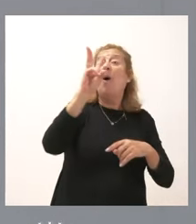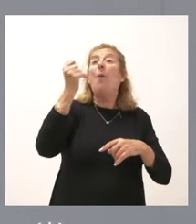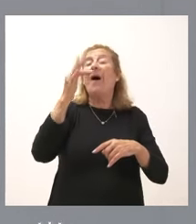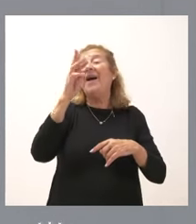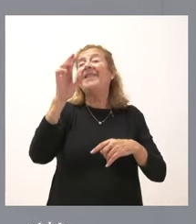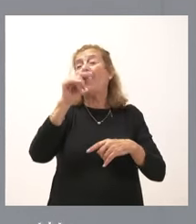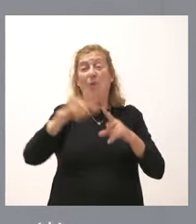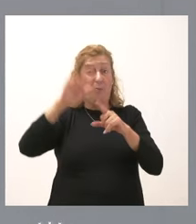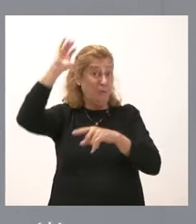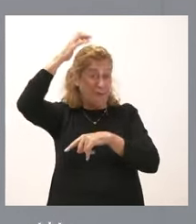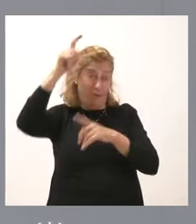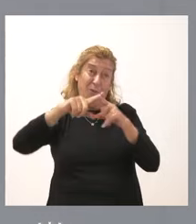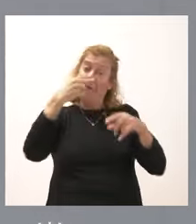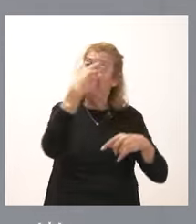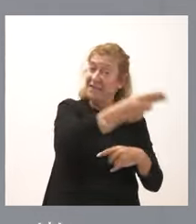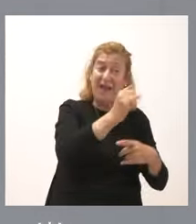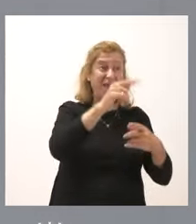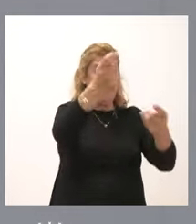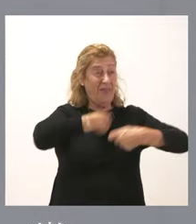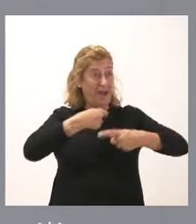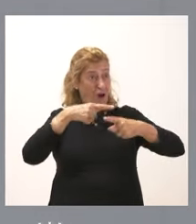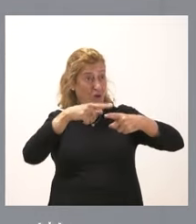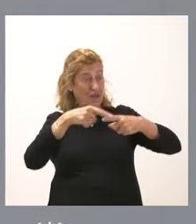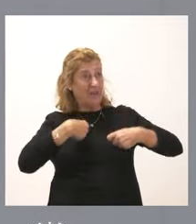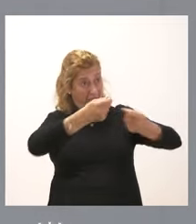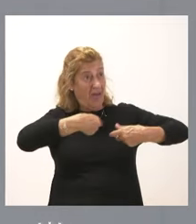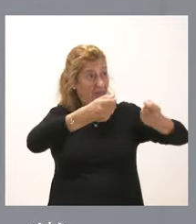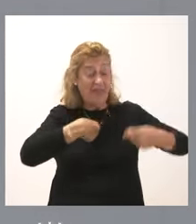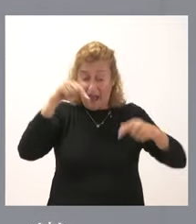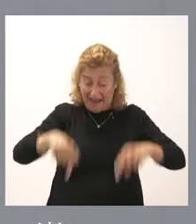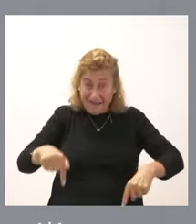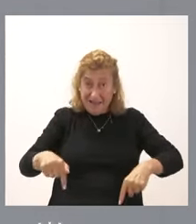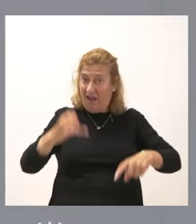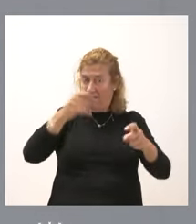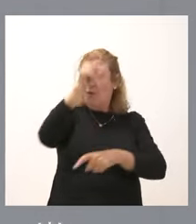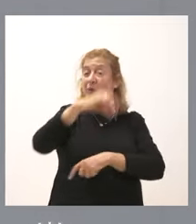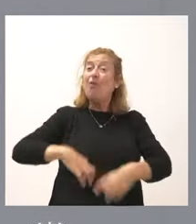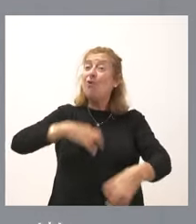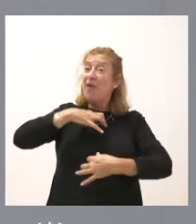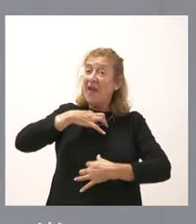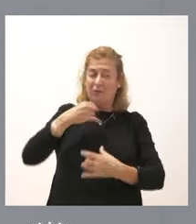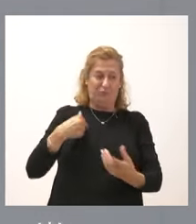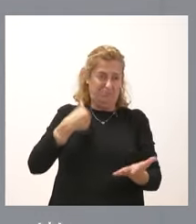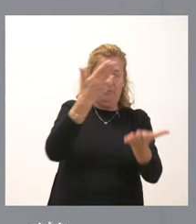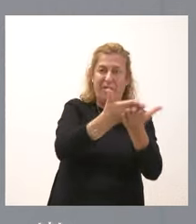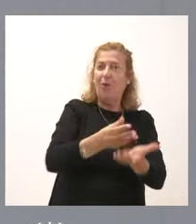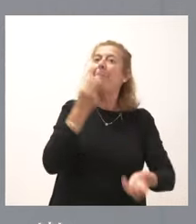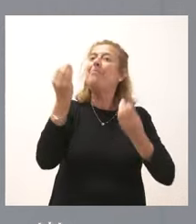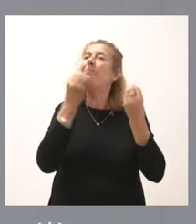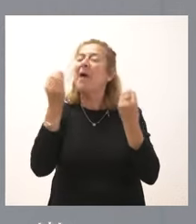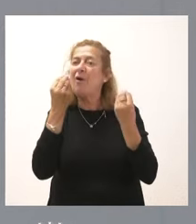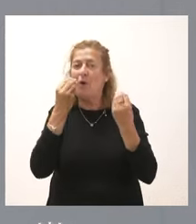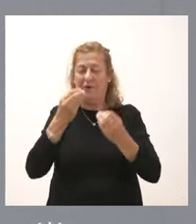y a sus demandas, aquí hay un montón de ciudadanos que demandan mejorar los servicios de